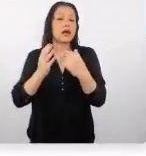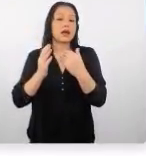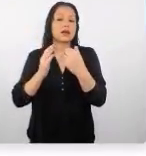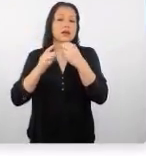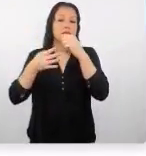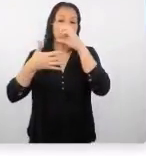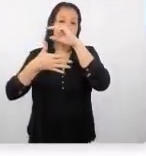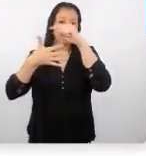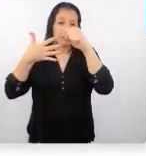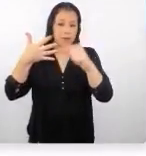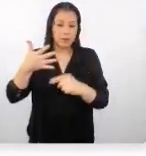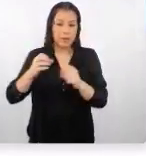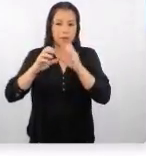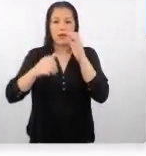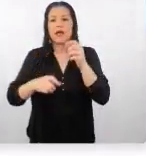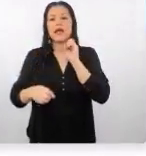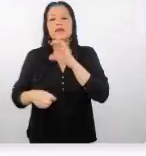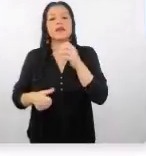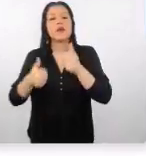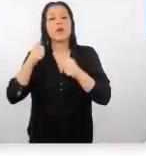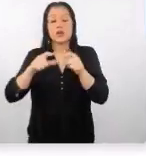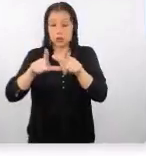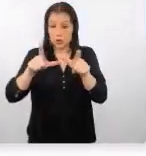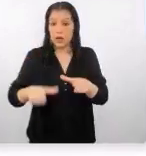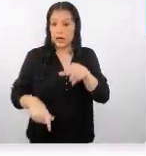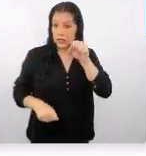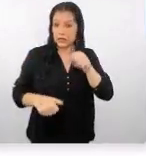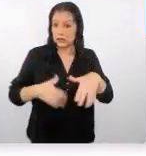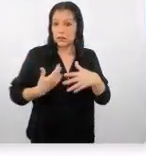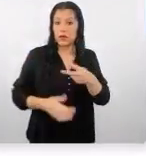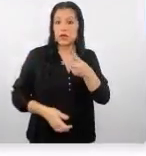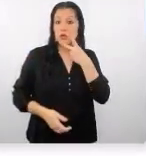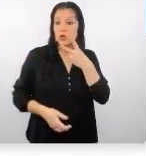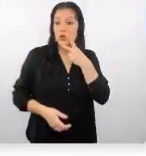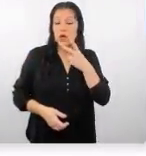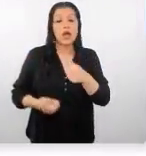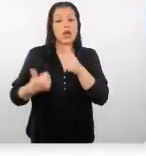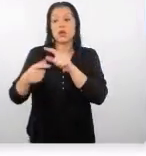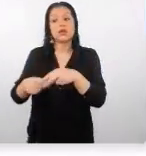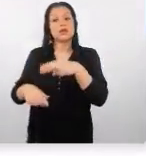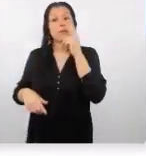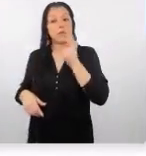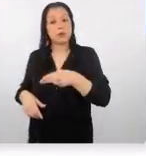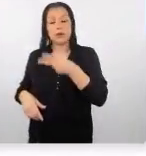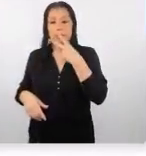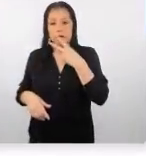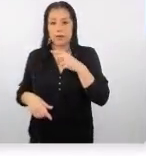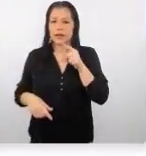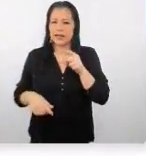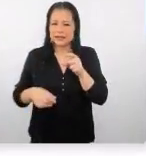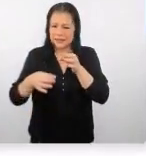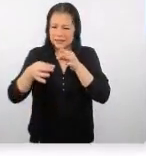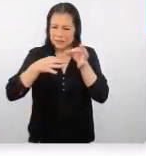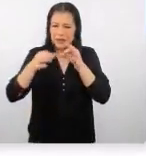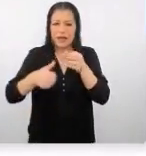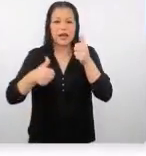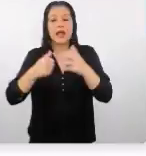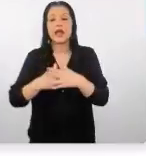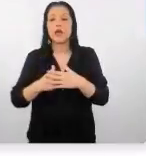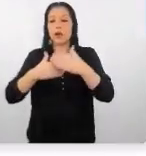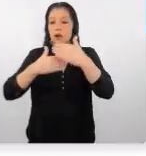indicarles cuáles son las zonas de fumadores y no fumadores. Hay que ver, hay que ser cuidadosos hasta en qué habitación